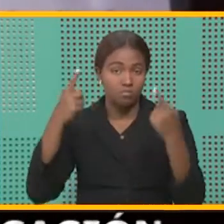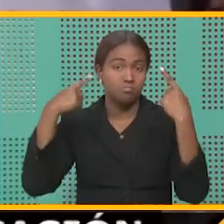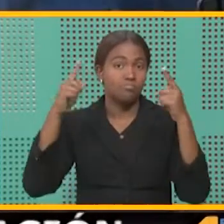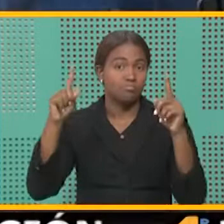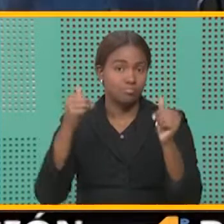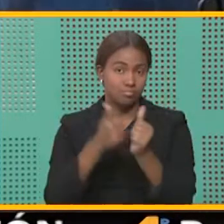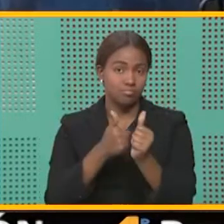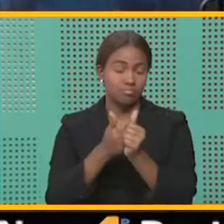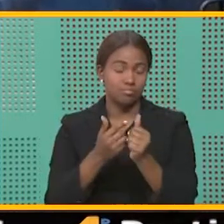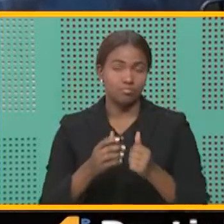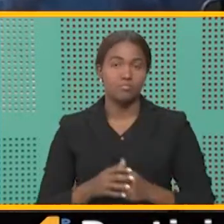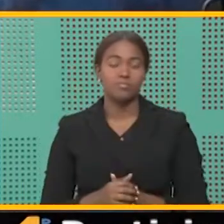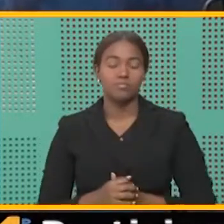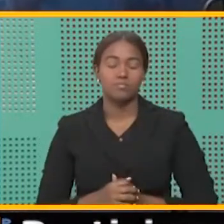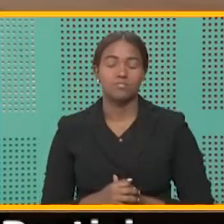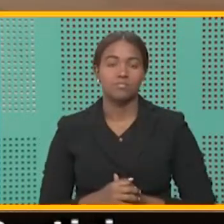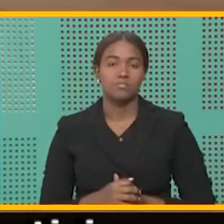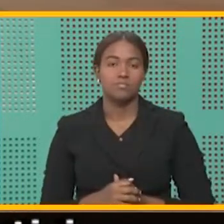Salud Pública.